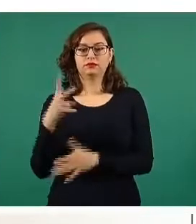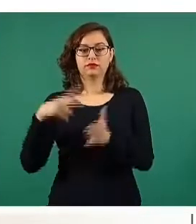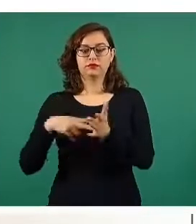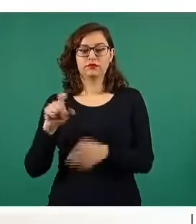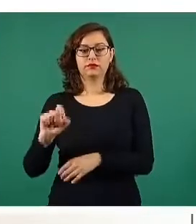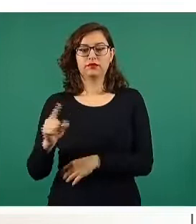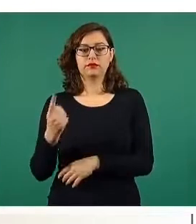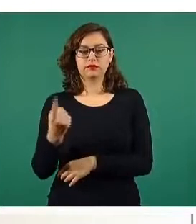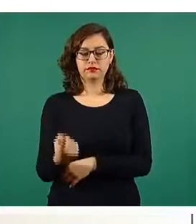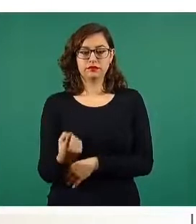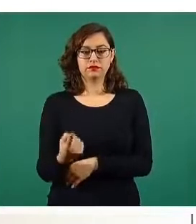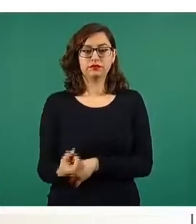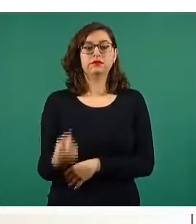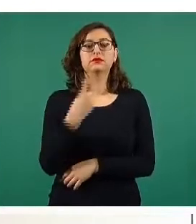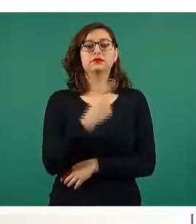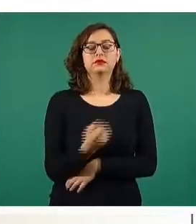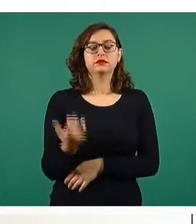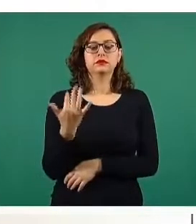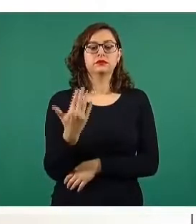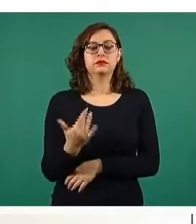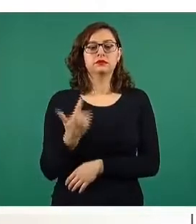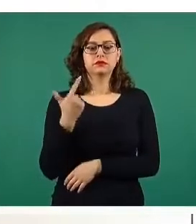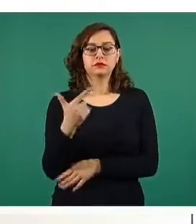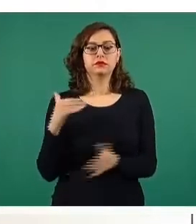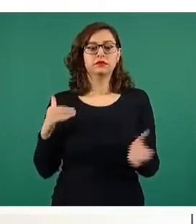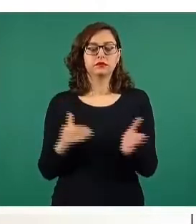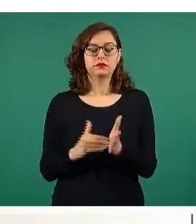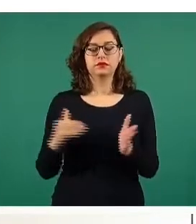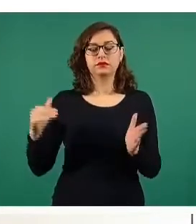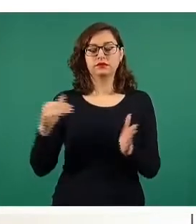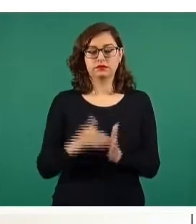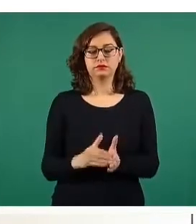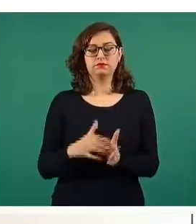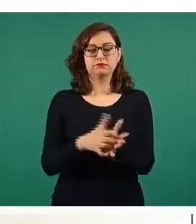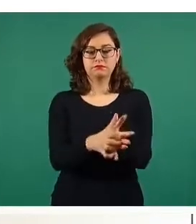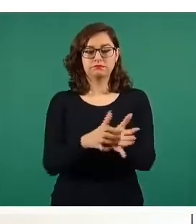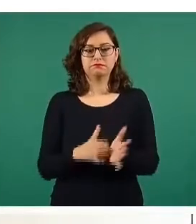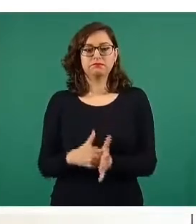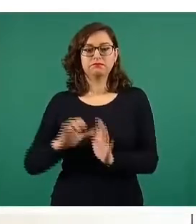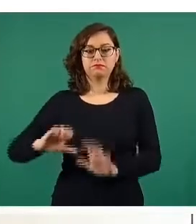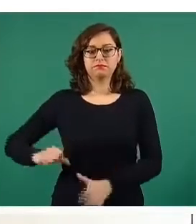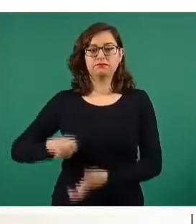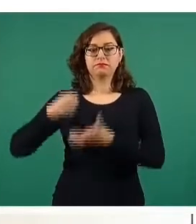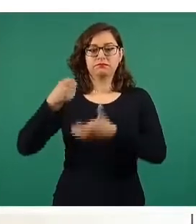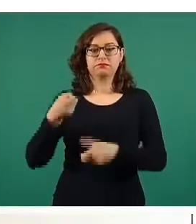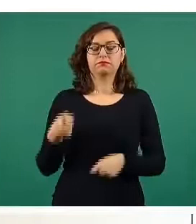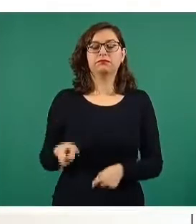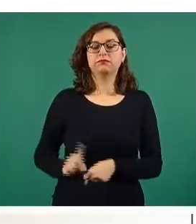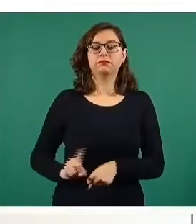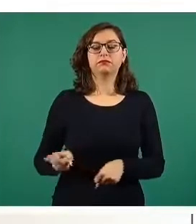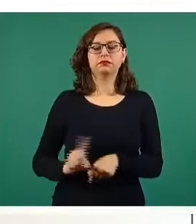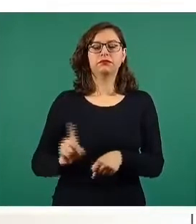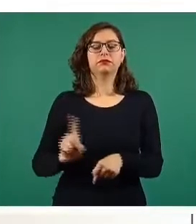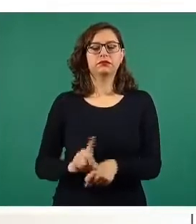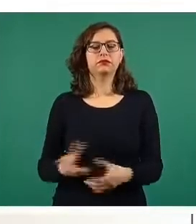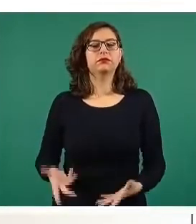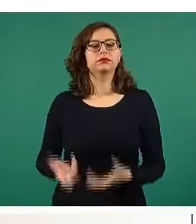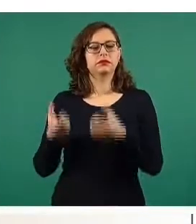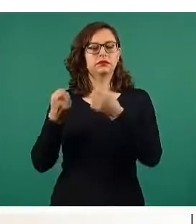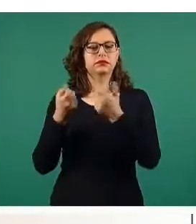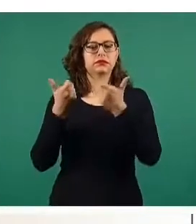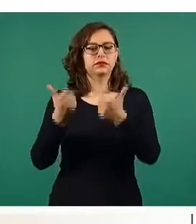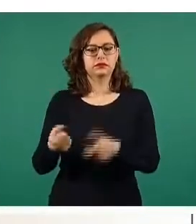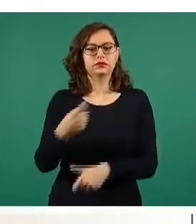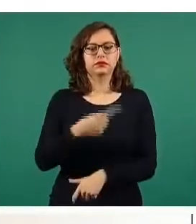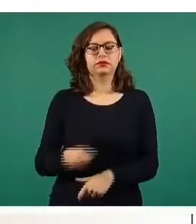mil millones aproximadamente y equivale a un ahorro diario de 164 millones de